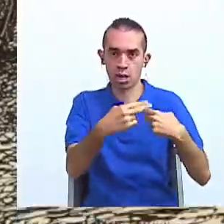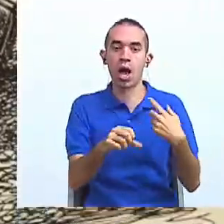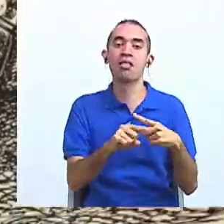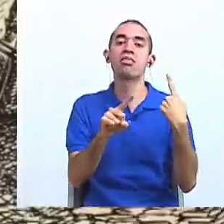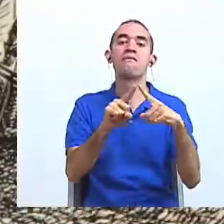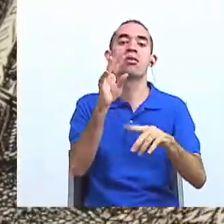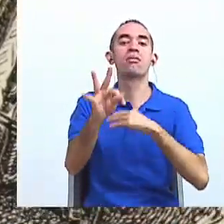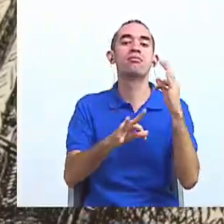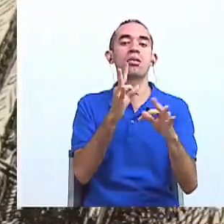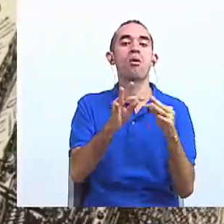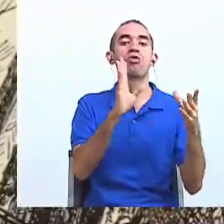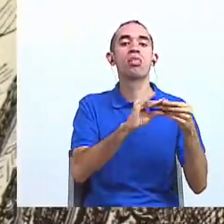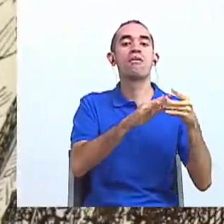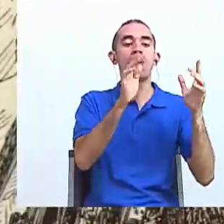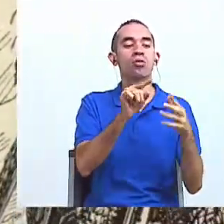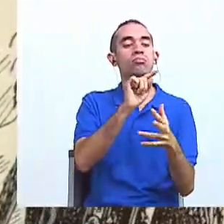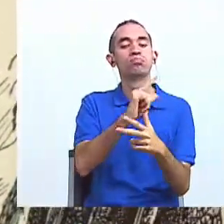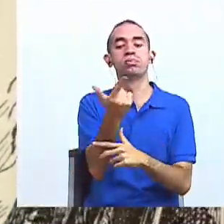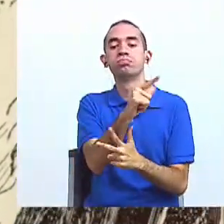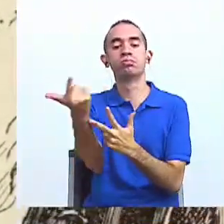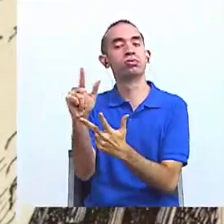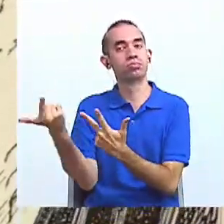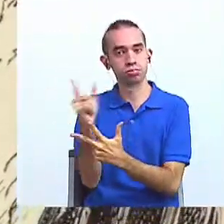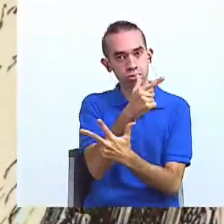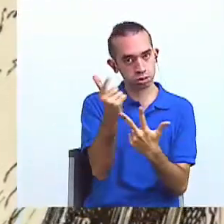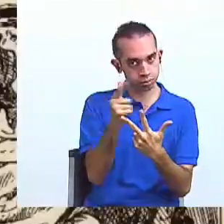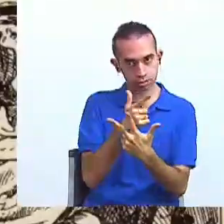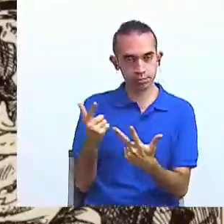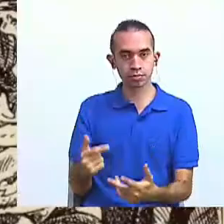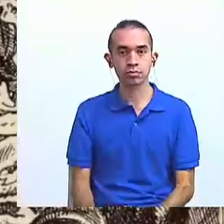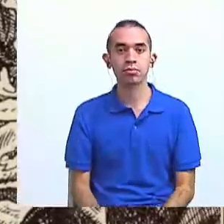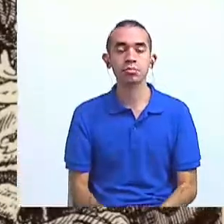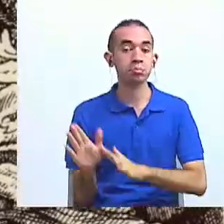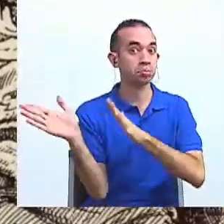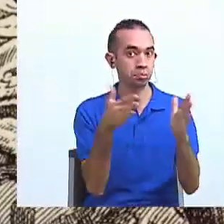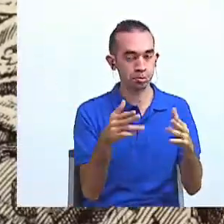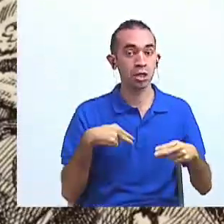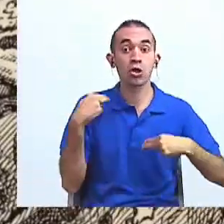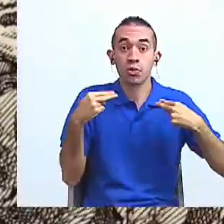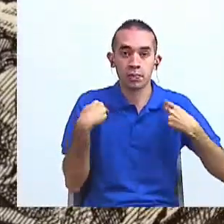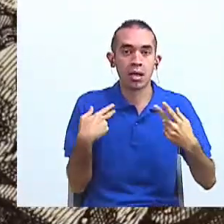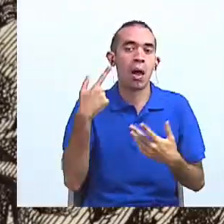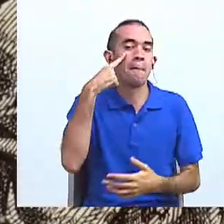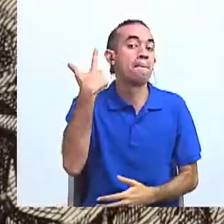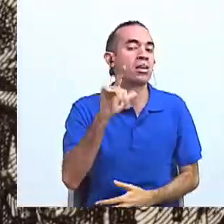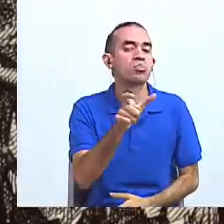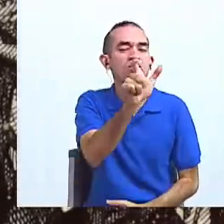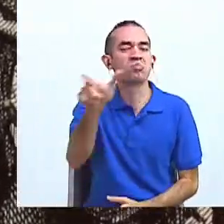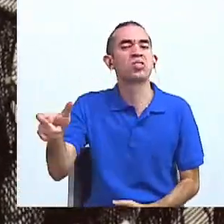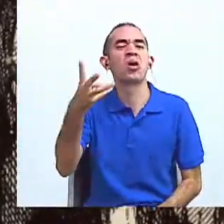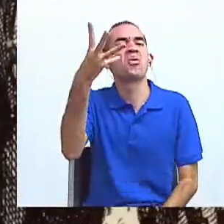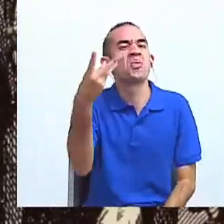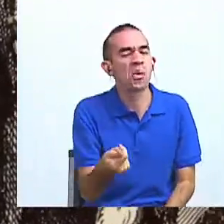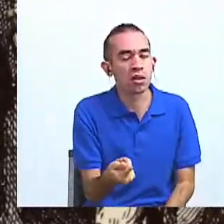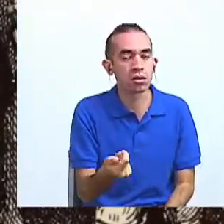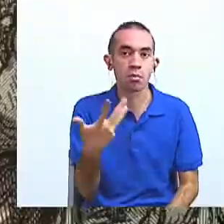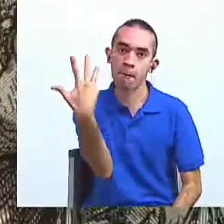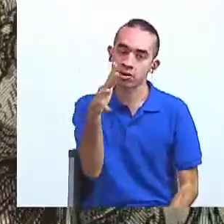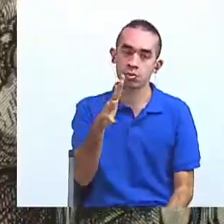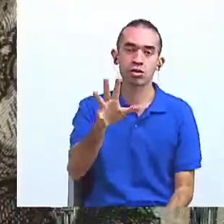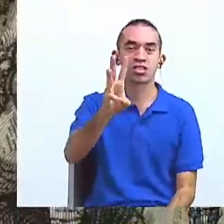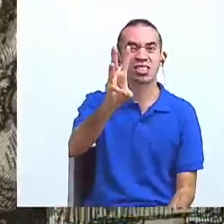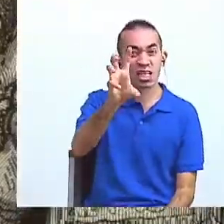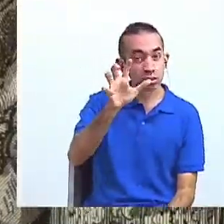tipos de narrador. La novela presenta alrededor de 659